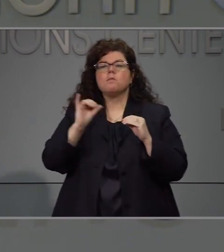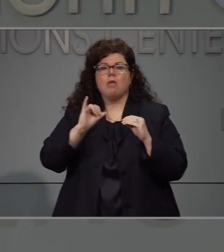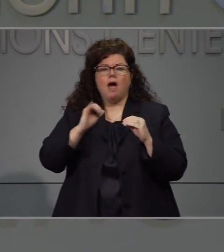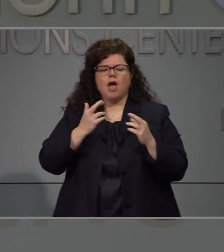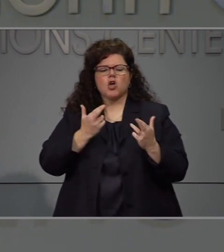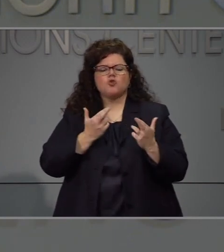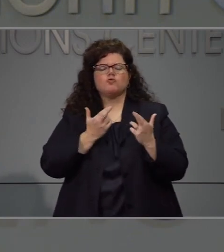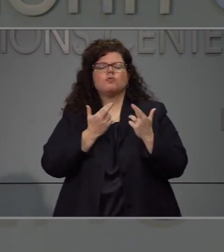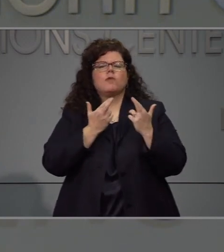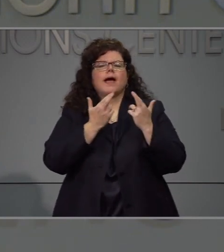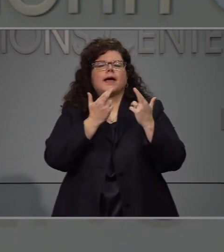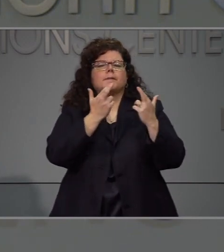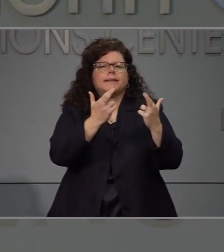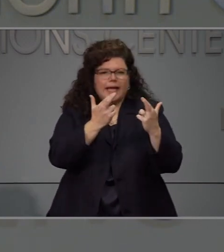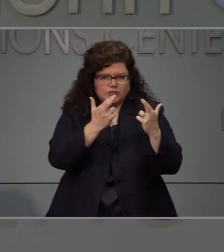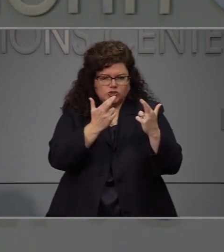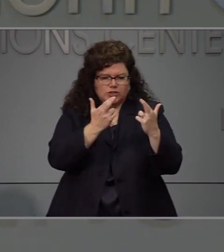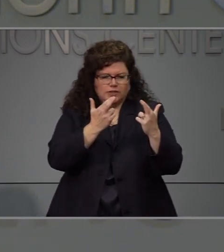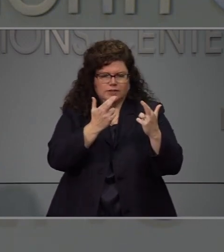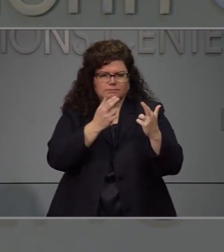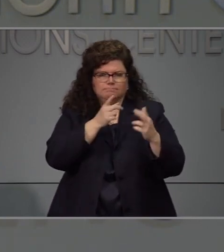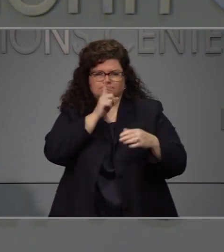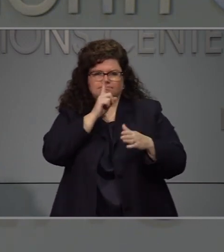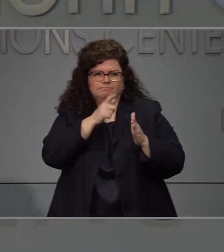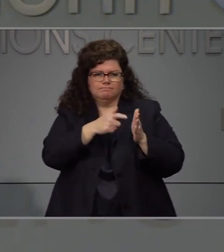más bien se recomienda, es una recomendación.